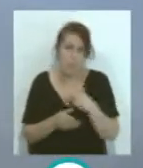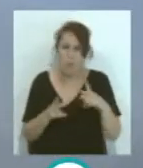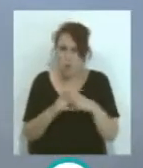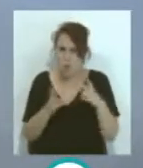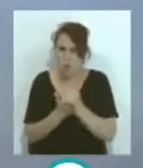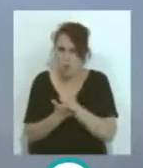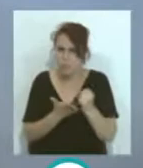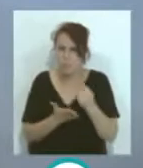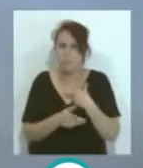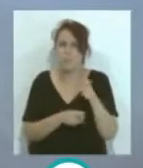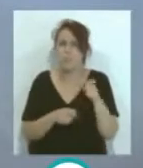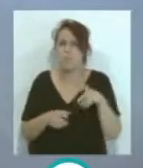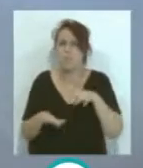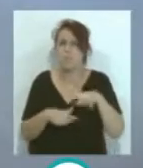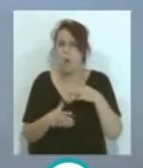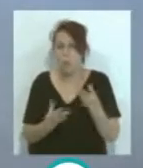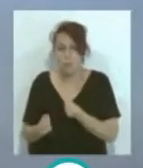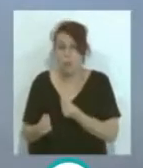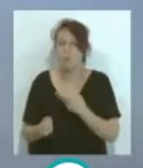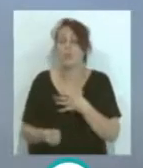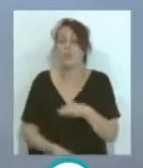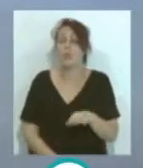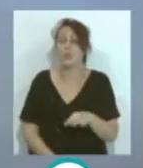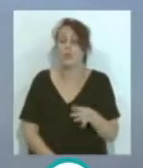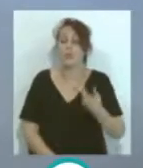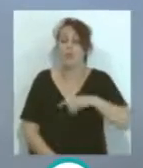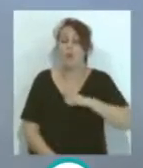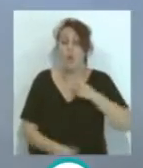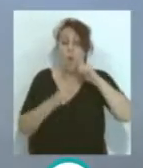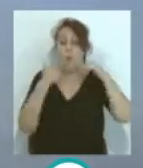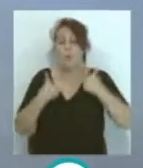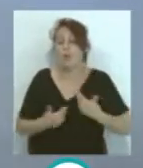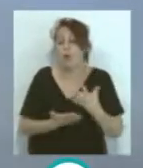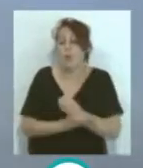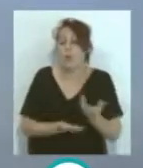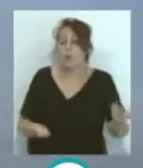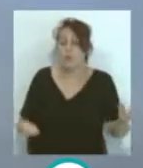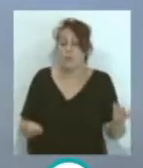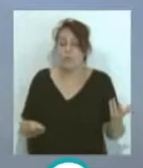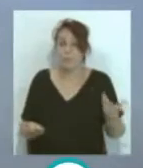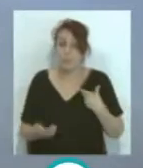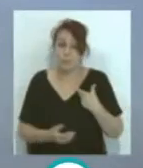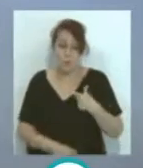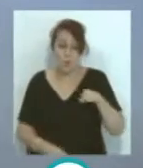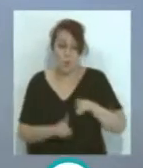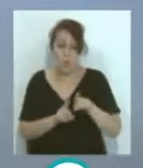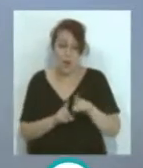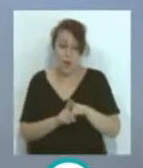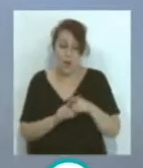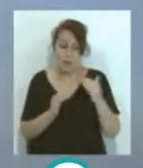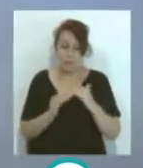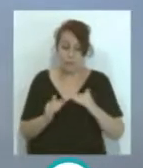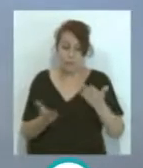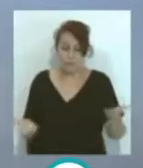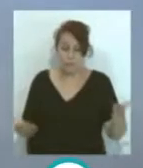gente... ...mueve muchísimo... ...y posiblemente... ...somos humanos todos... ...y tengamos un... ...un principio de equidad...